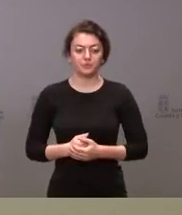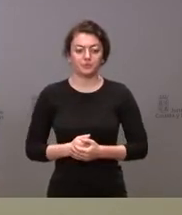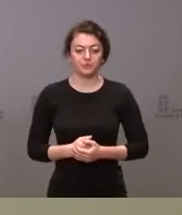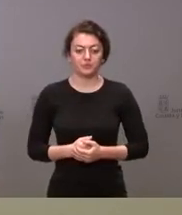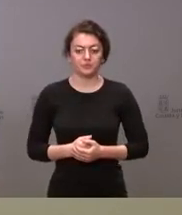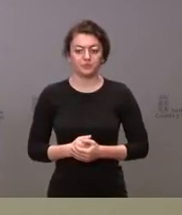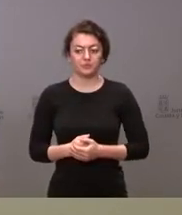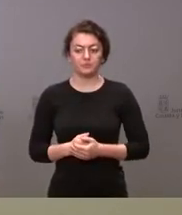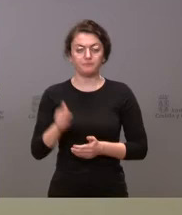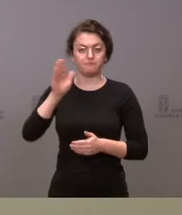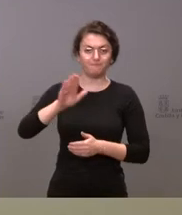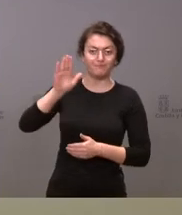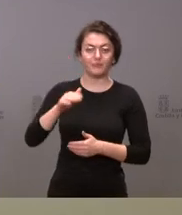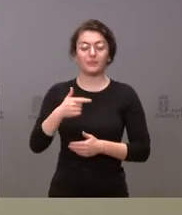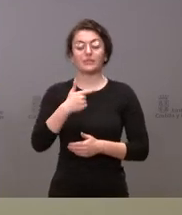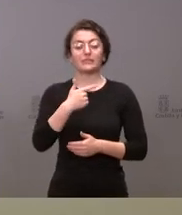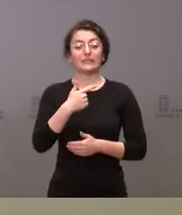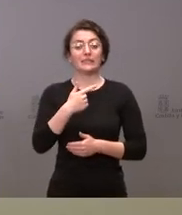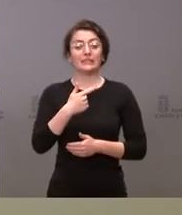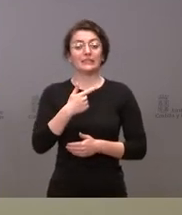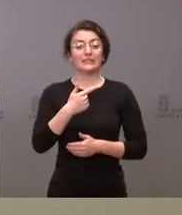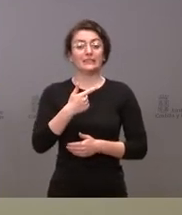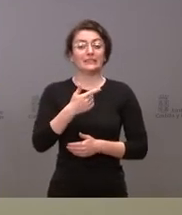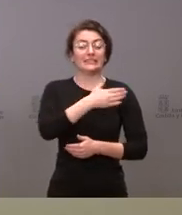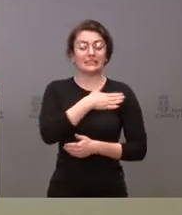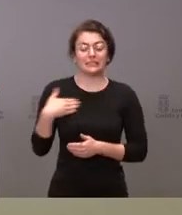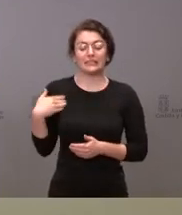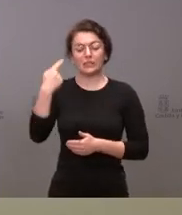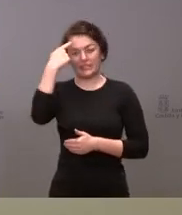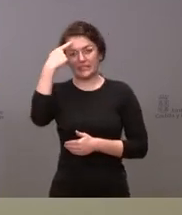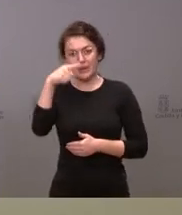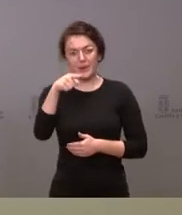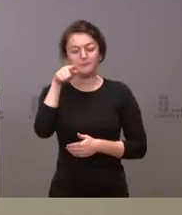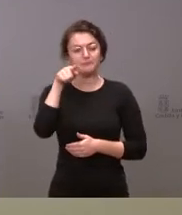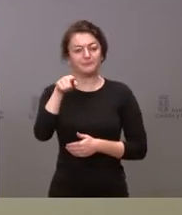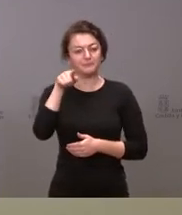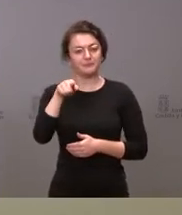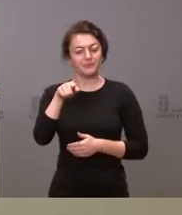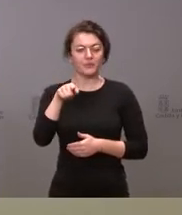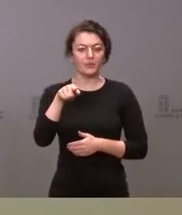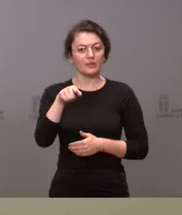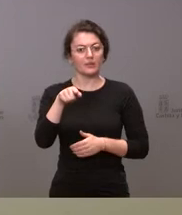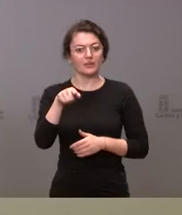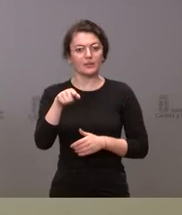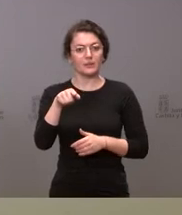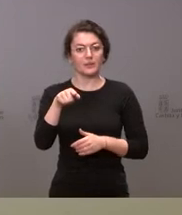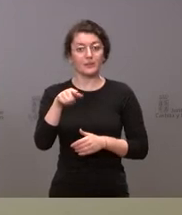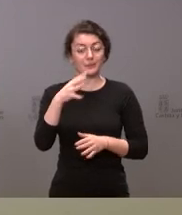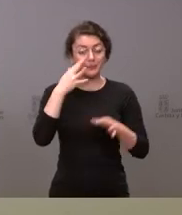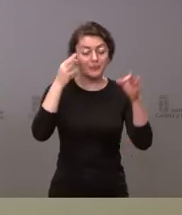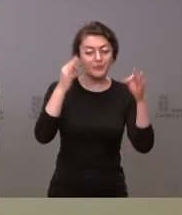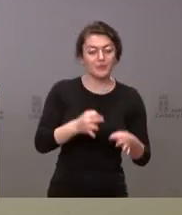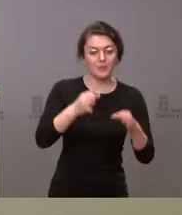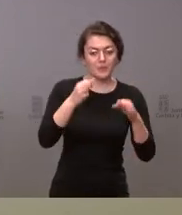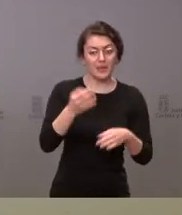Sí, aquí. Me gustaría saber qué supone en la práctica llevar casi un